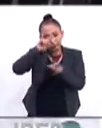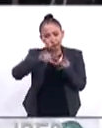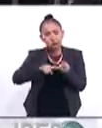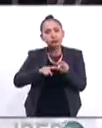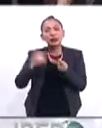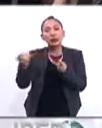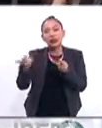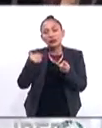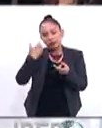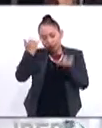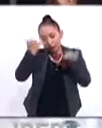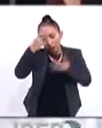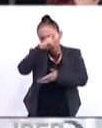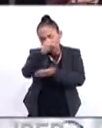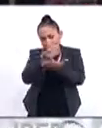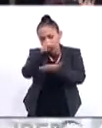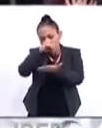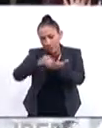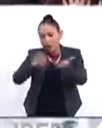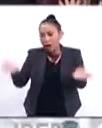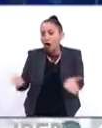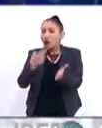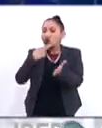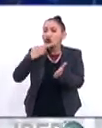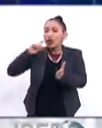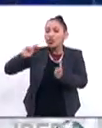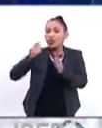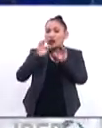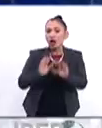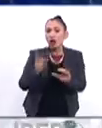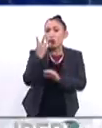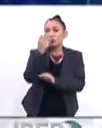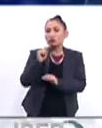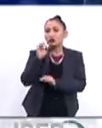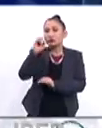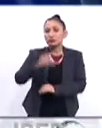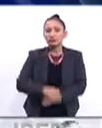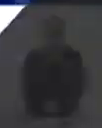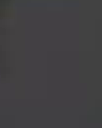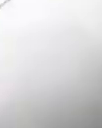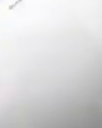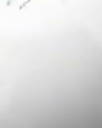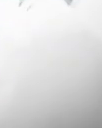y formulará políticas para promover el uso de las tecnologías 4.0